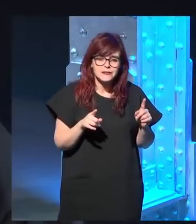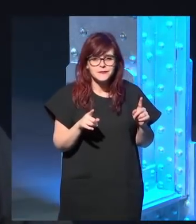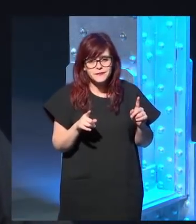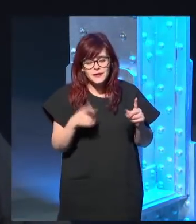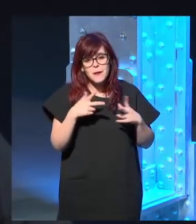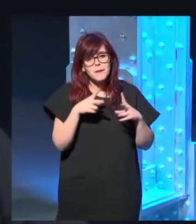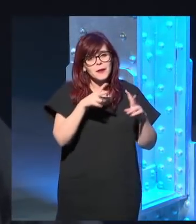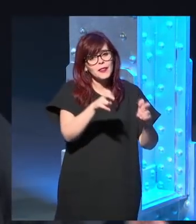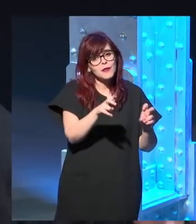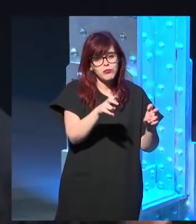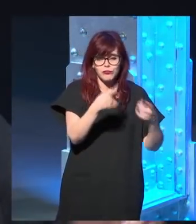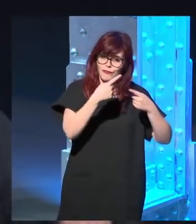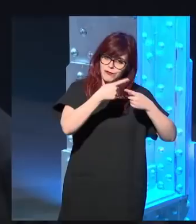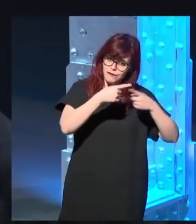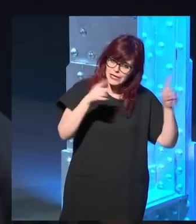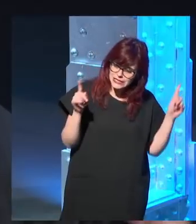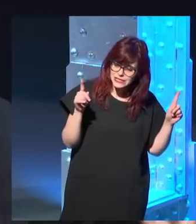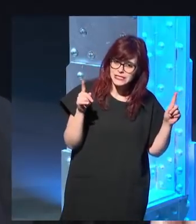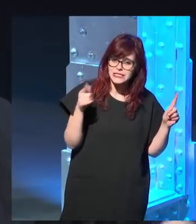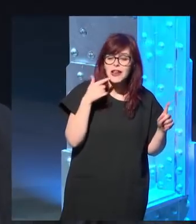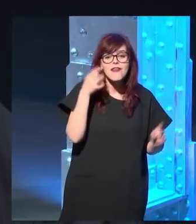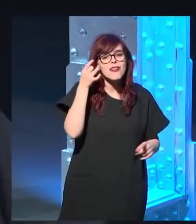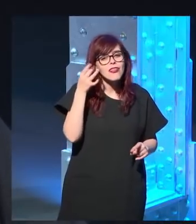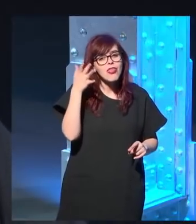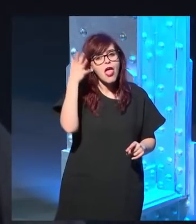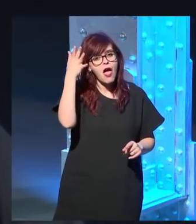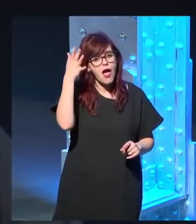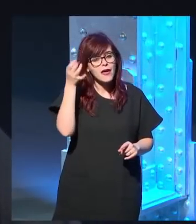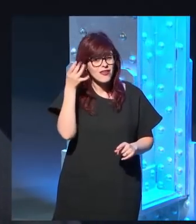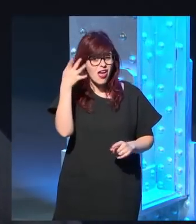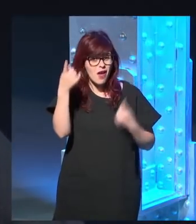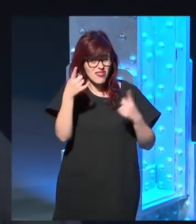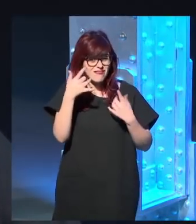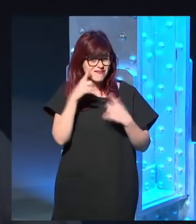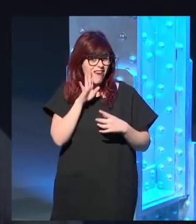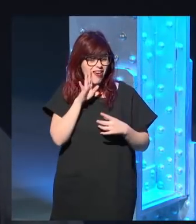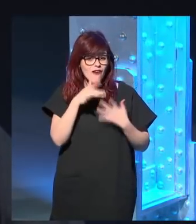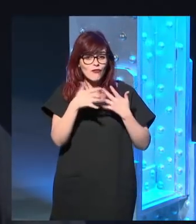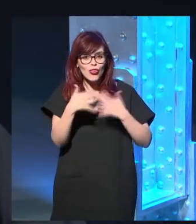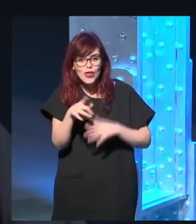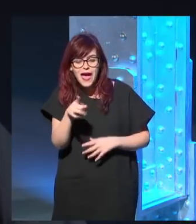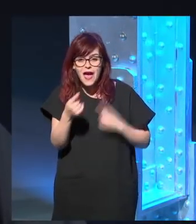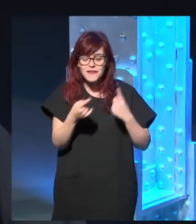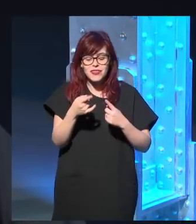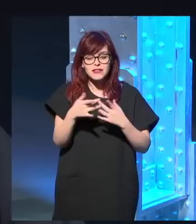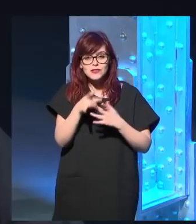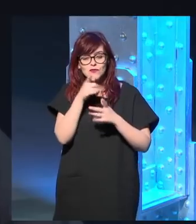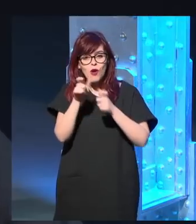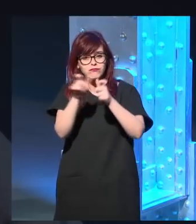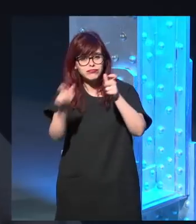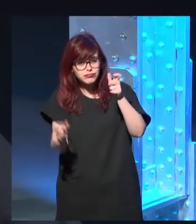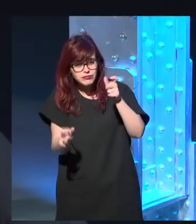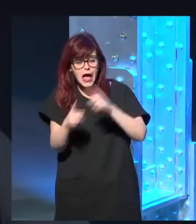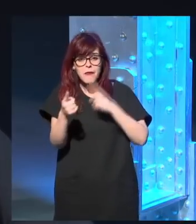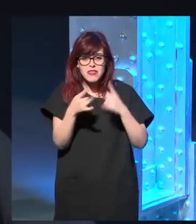bueno el principio es el principio es la la idea que no siempre funciona muchas veces escribo tres,